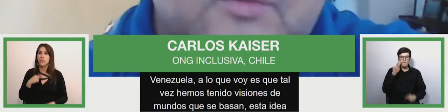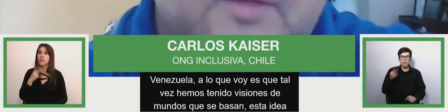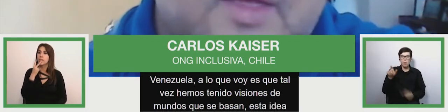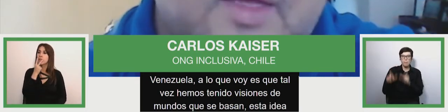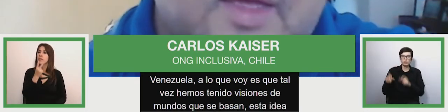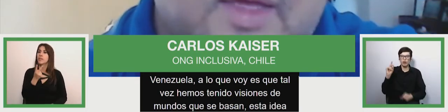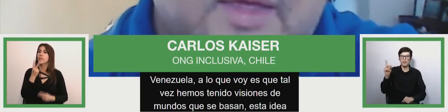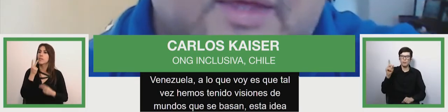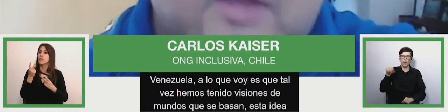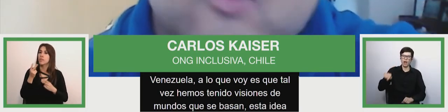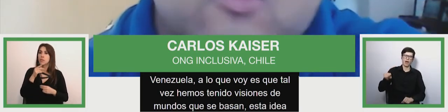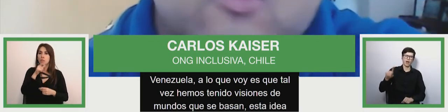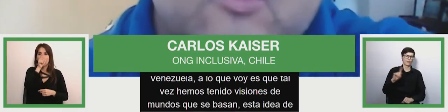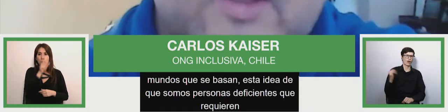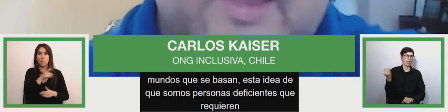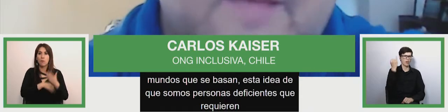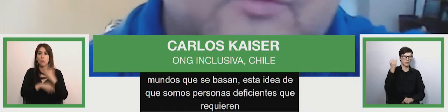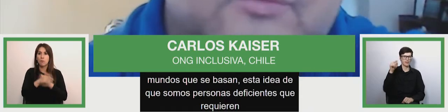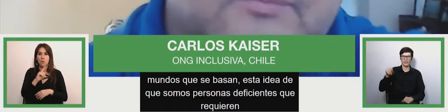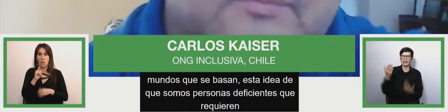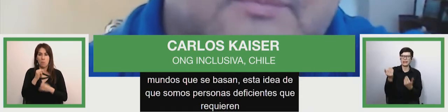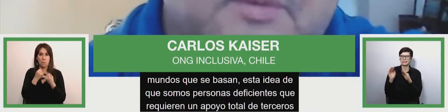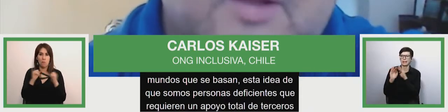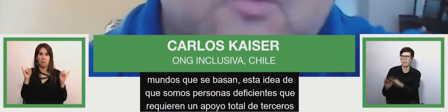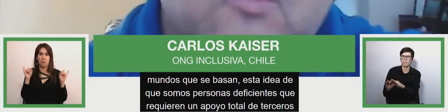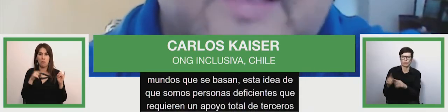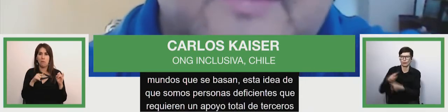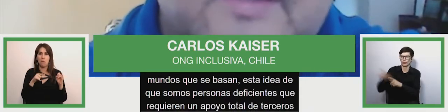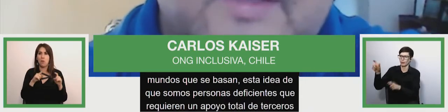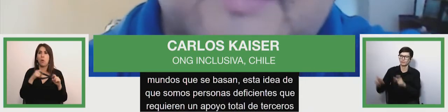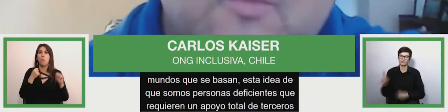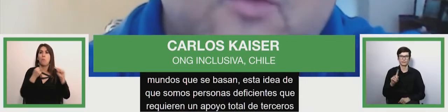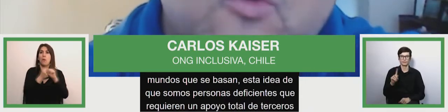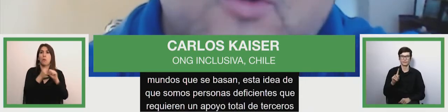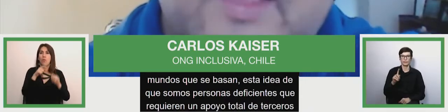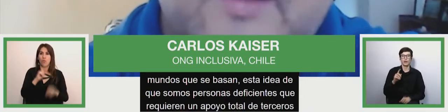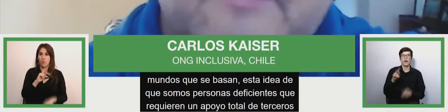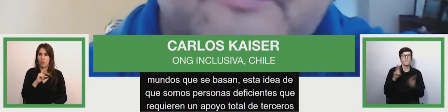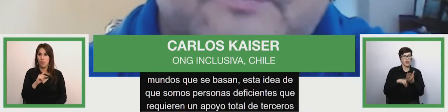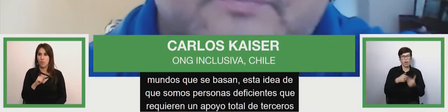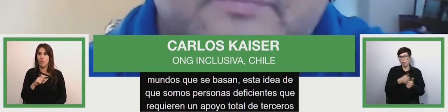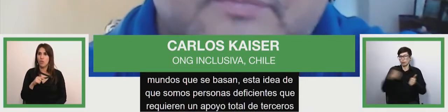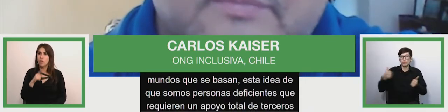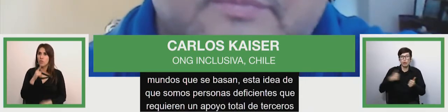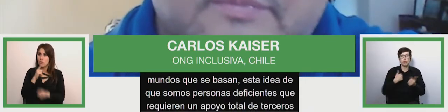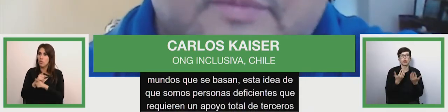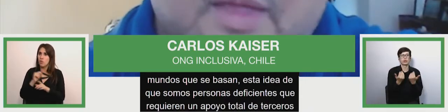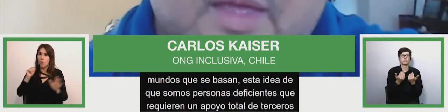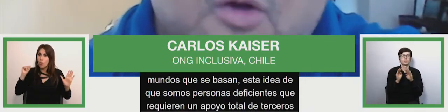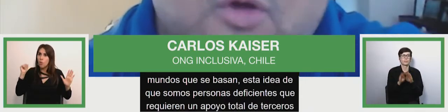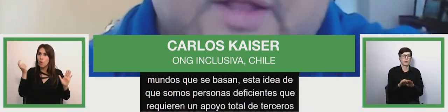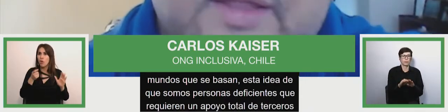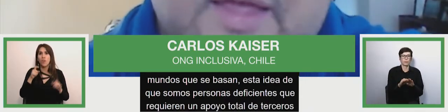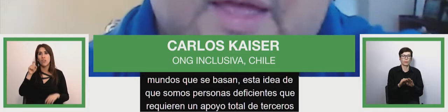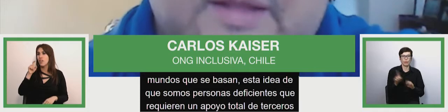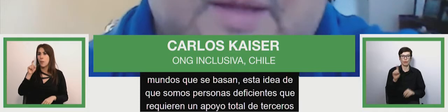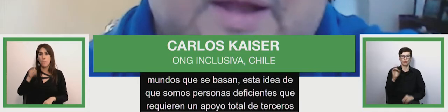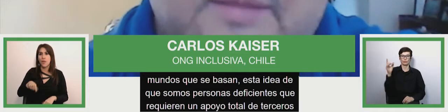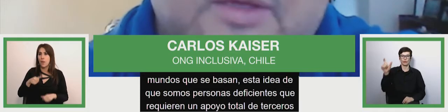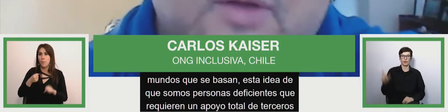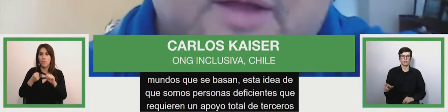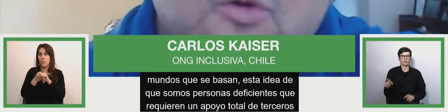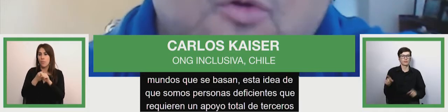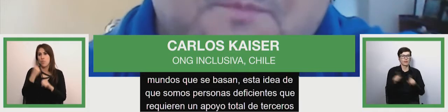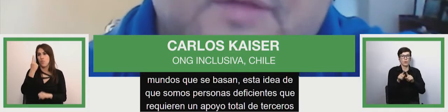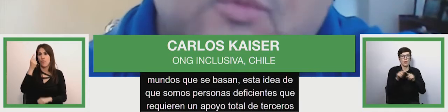terceros y no digo que no lo requiramos pero la pregunta es ¿qué ser humano no lo requiere? hoy en día hasta el más grande